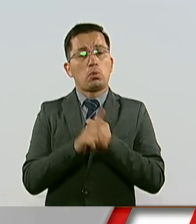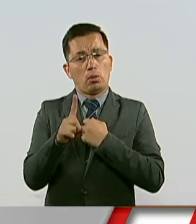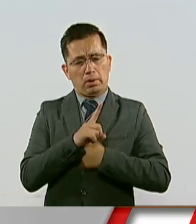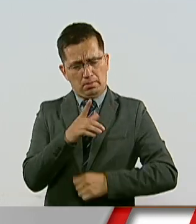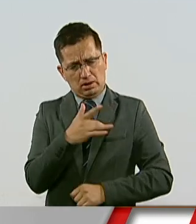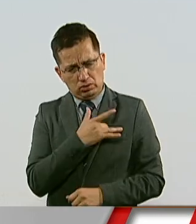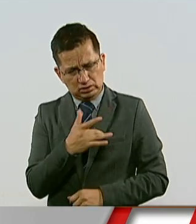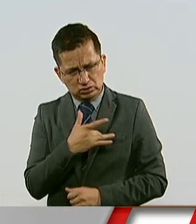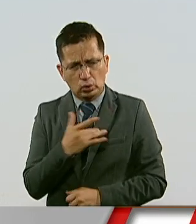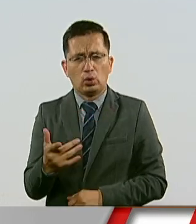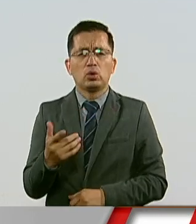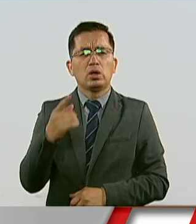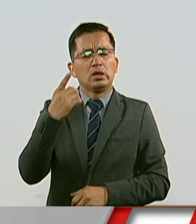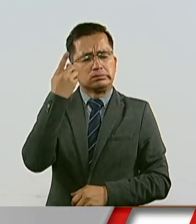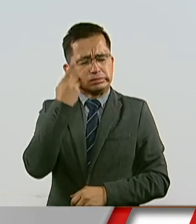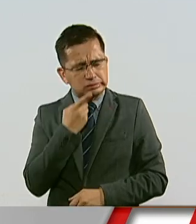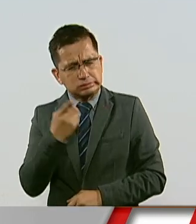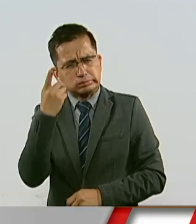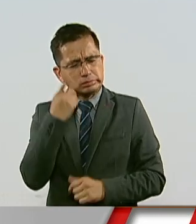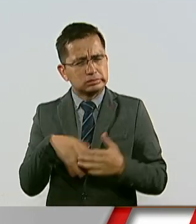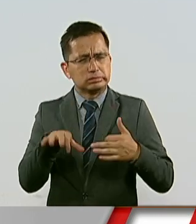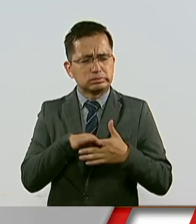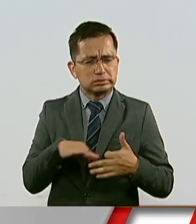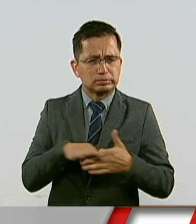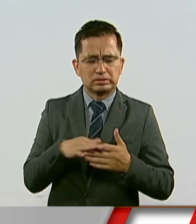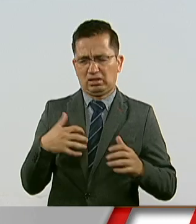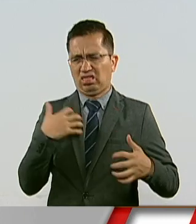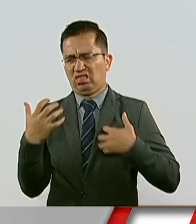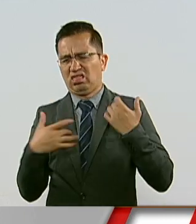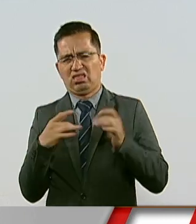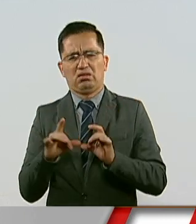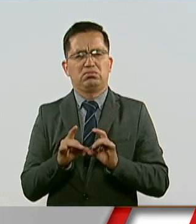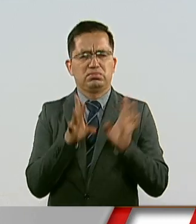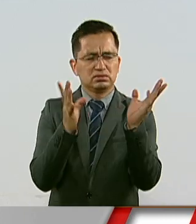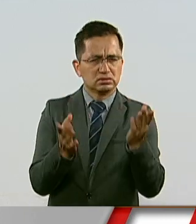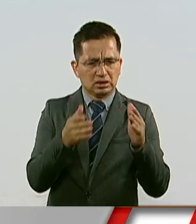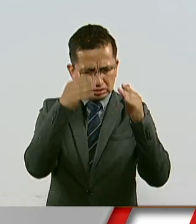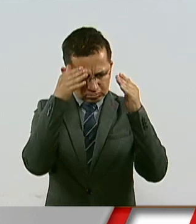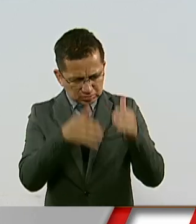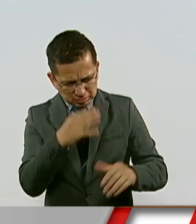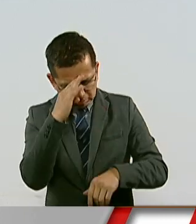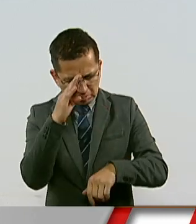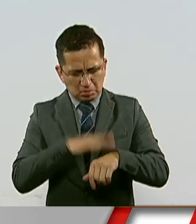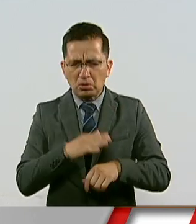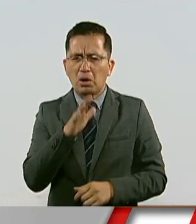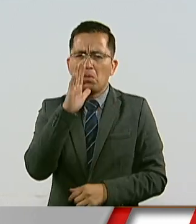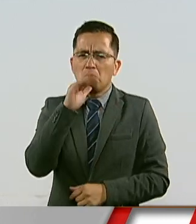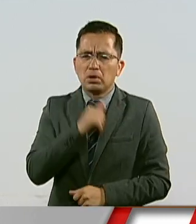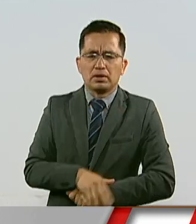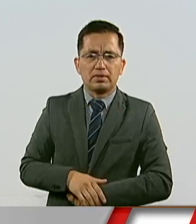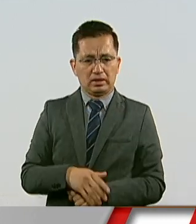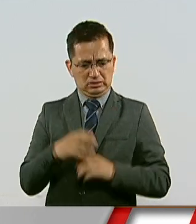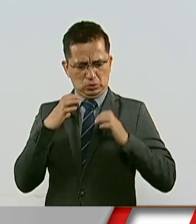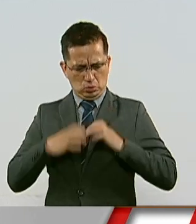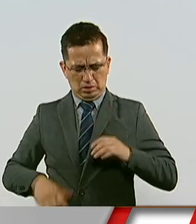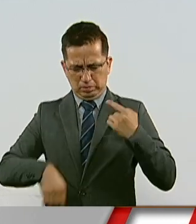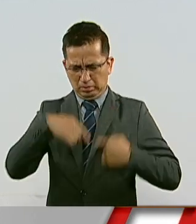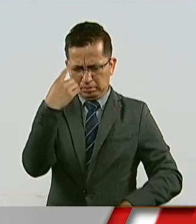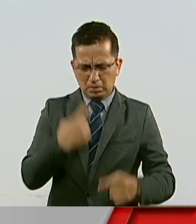somnolencia, irritabilidad, dificultad de atención, concentración y memoria, desequilibrio en el reloj biológico y emocional.